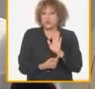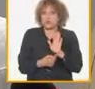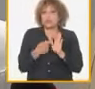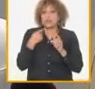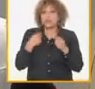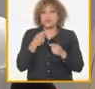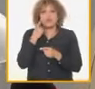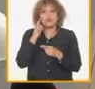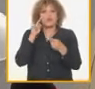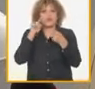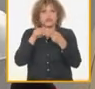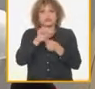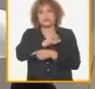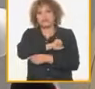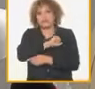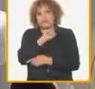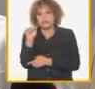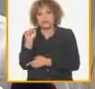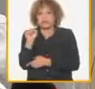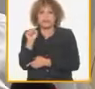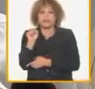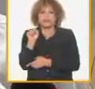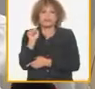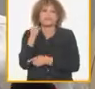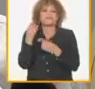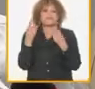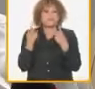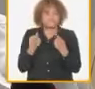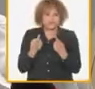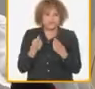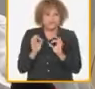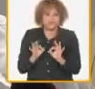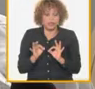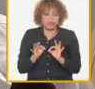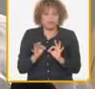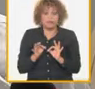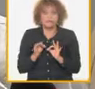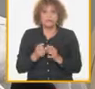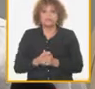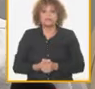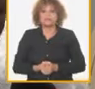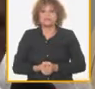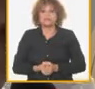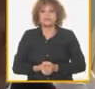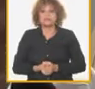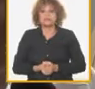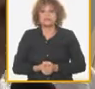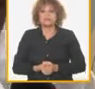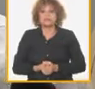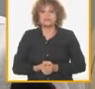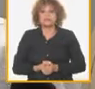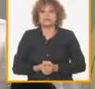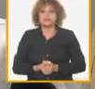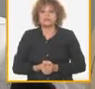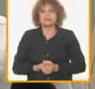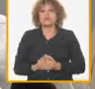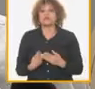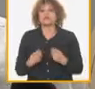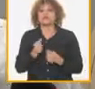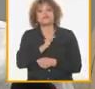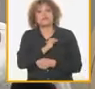los objetivos que nosotros aspiramos que están muy lejos por supuesto de lo que nosotros tenemos que darle al pueblo cubano